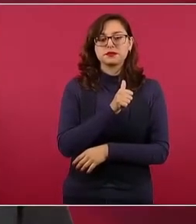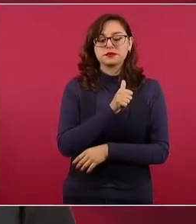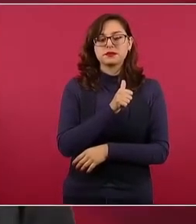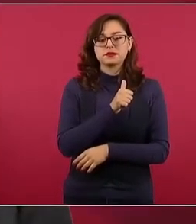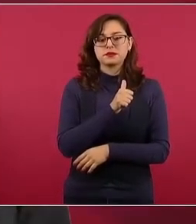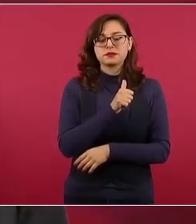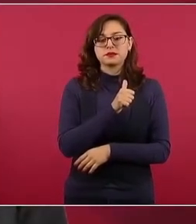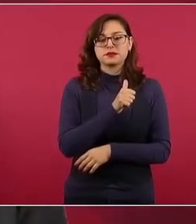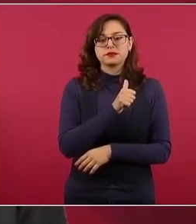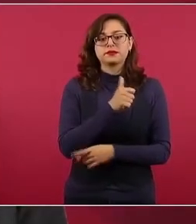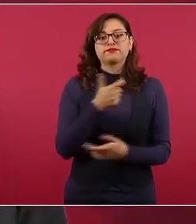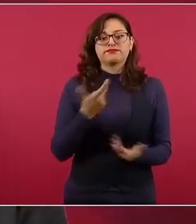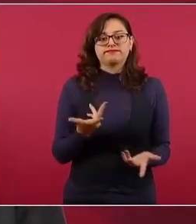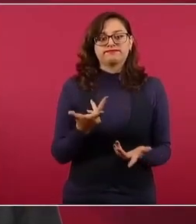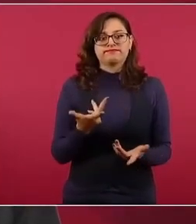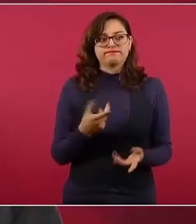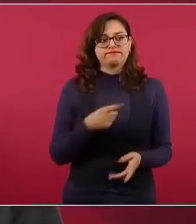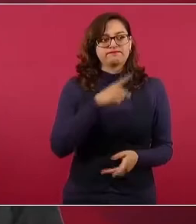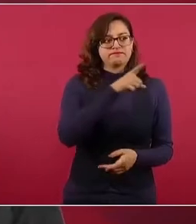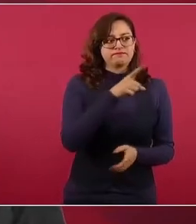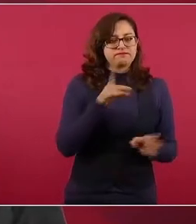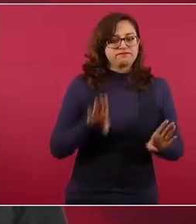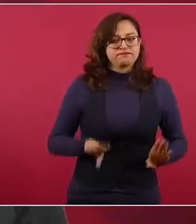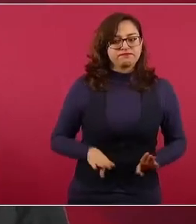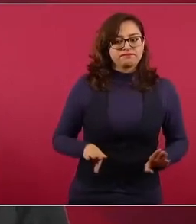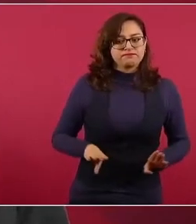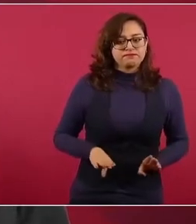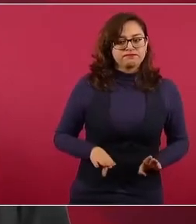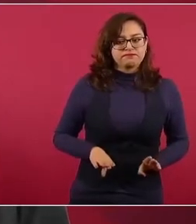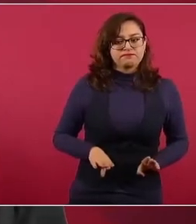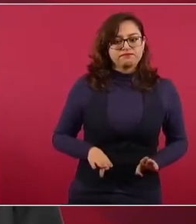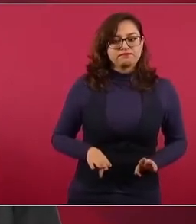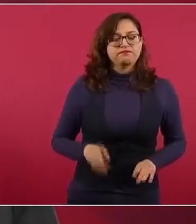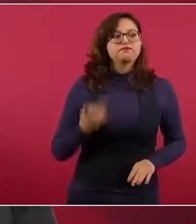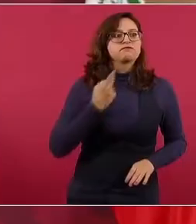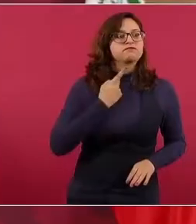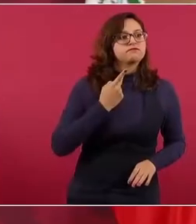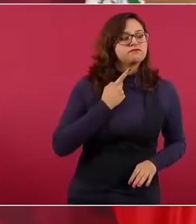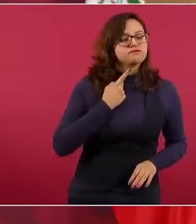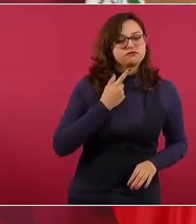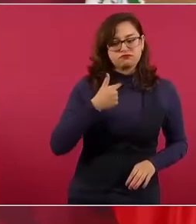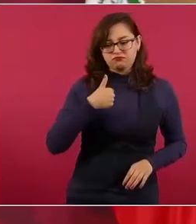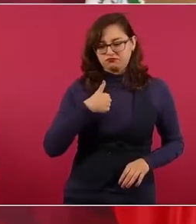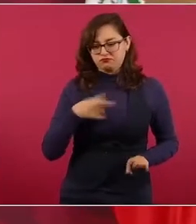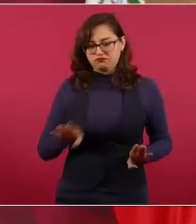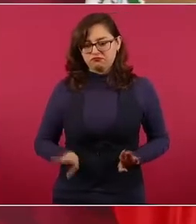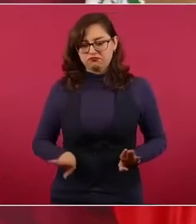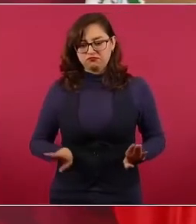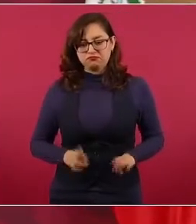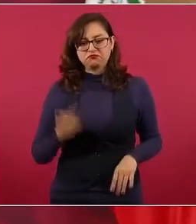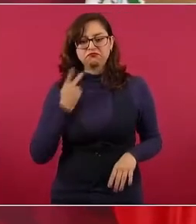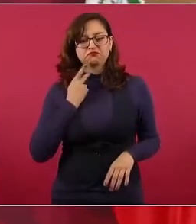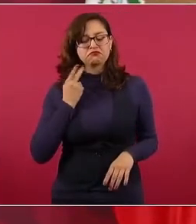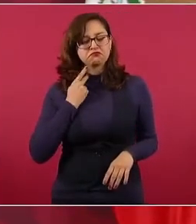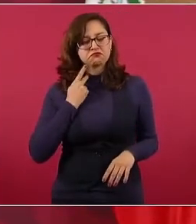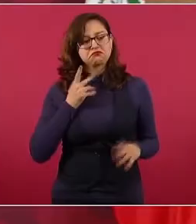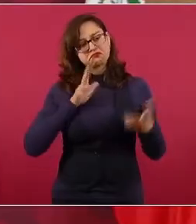las características como político del presidente Biden.